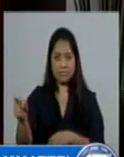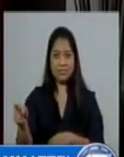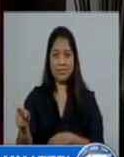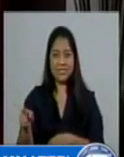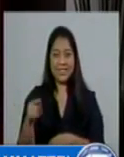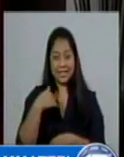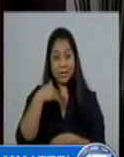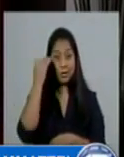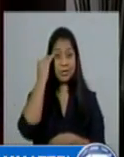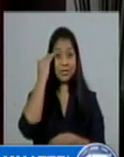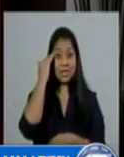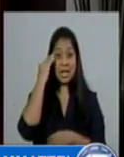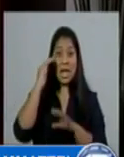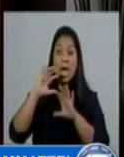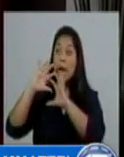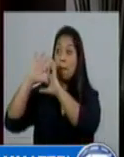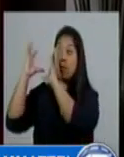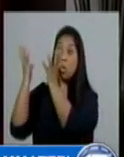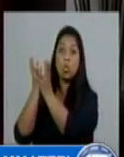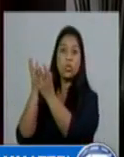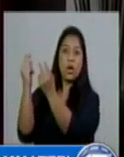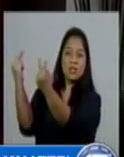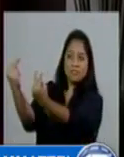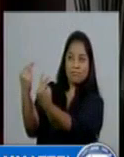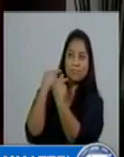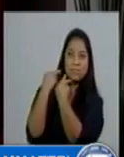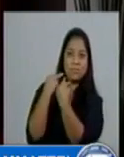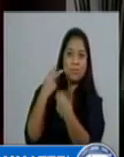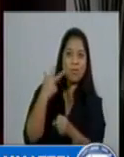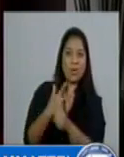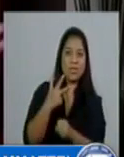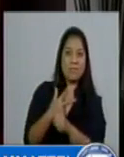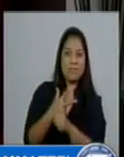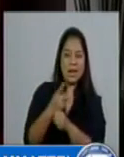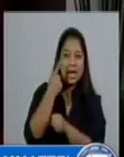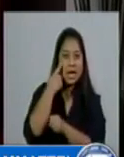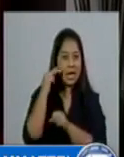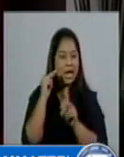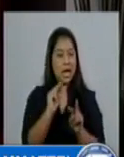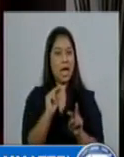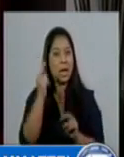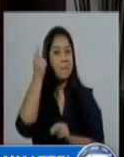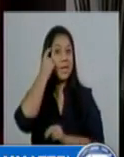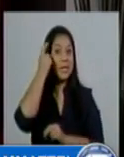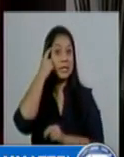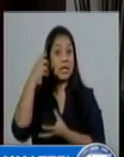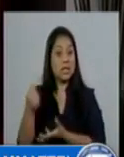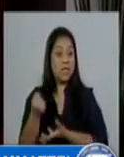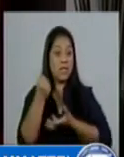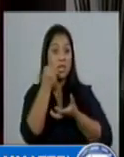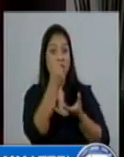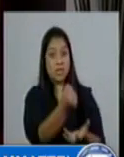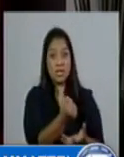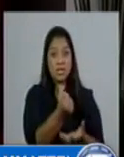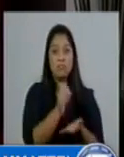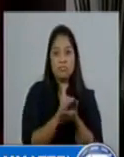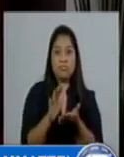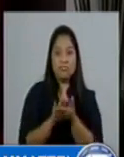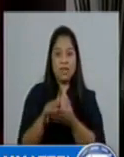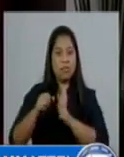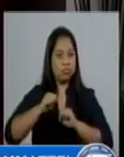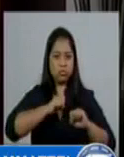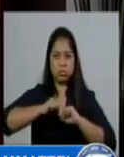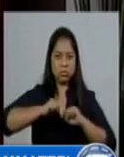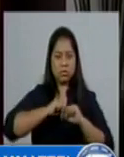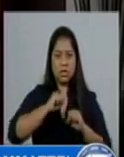Y sé que el mundo se volverá a vernos el próximo año como un destino inigualable para la inversión. Y con esto, generar